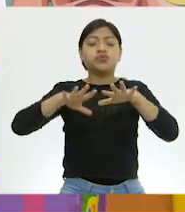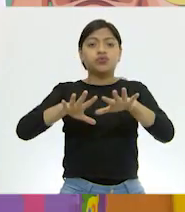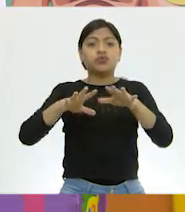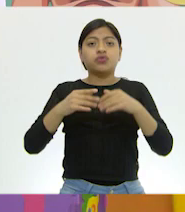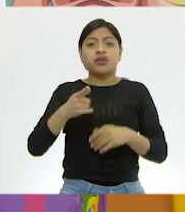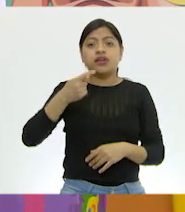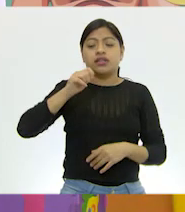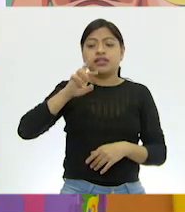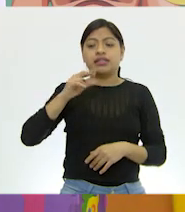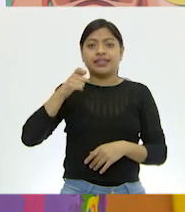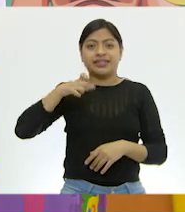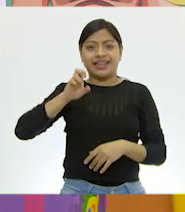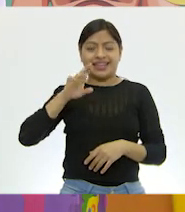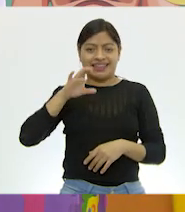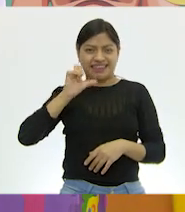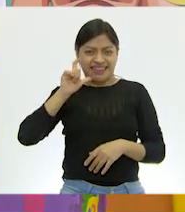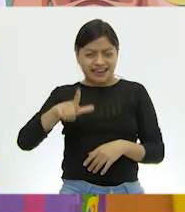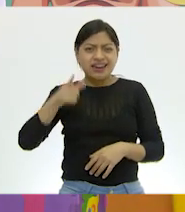Sí,